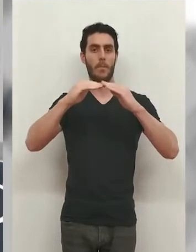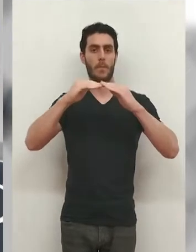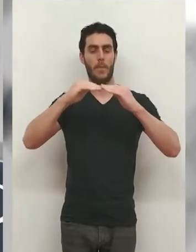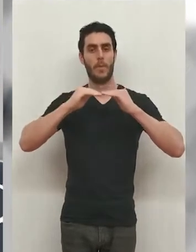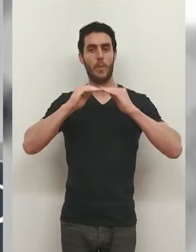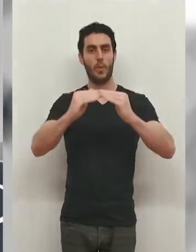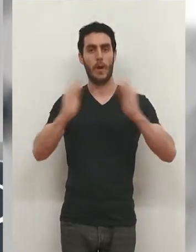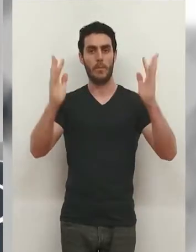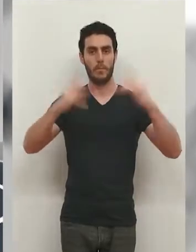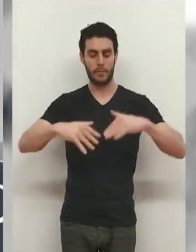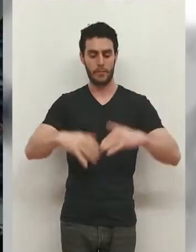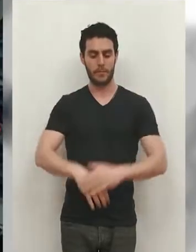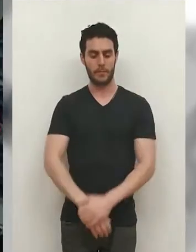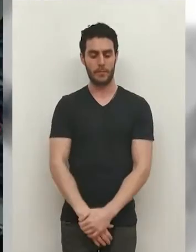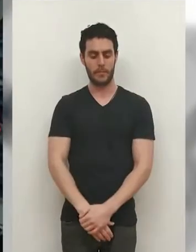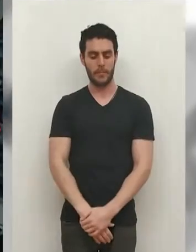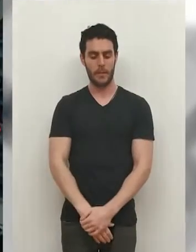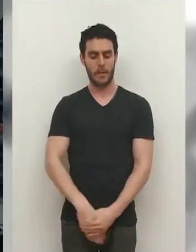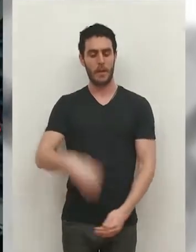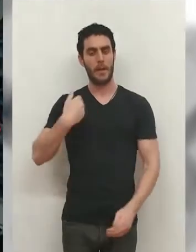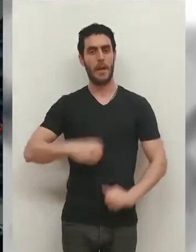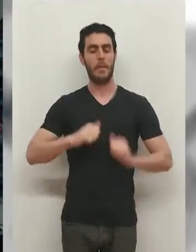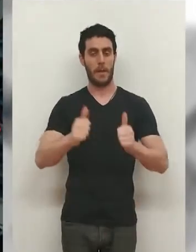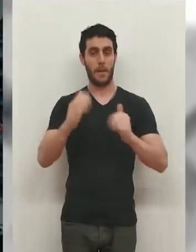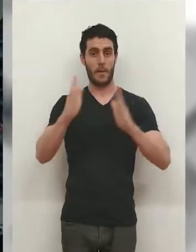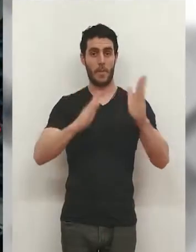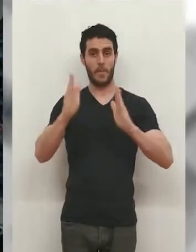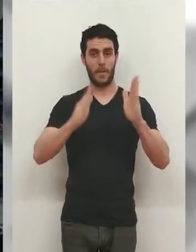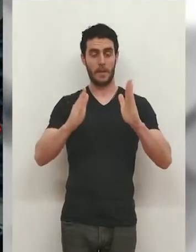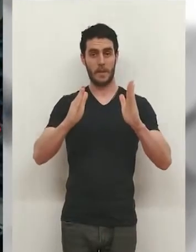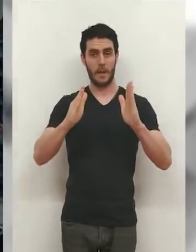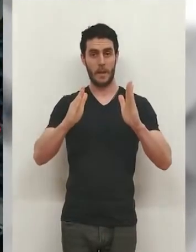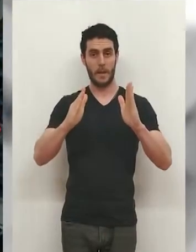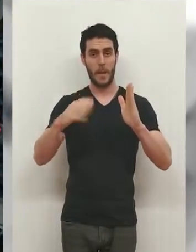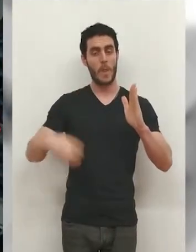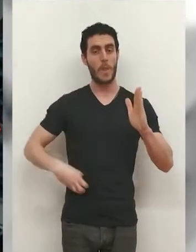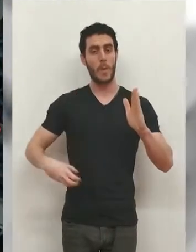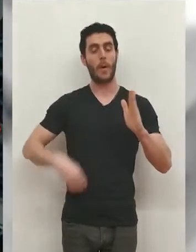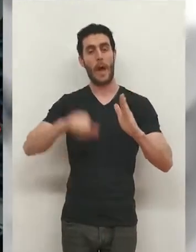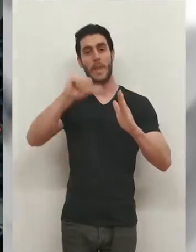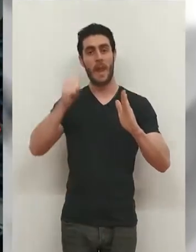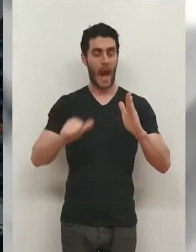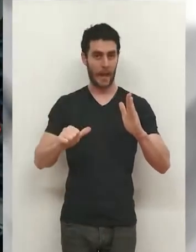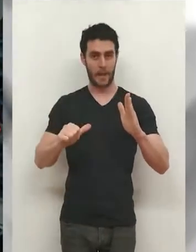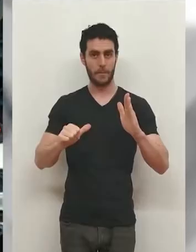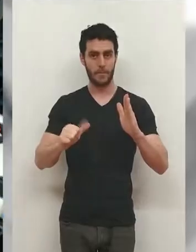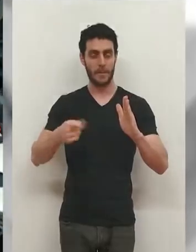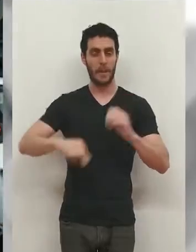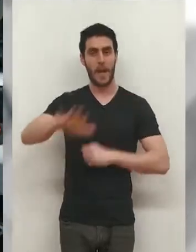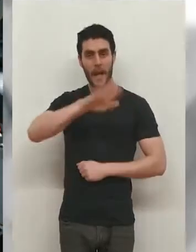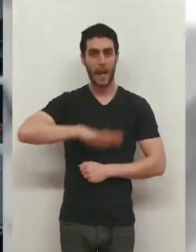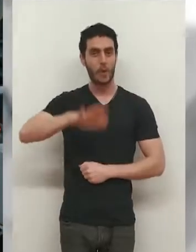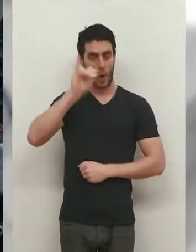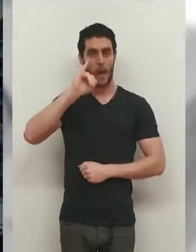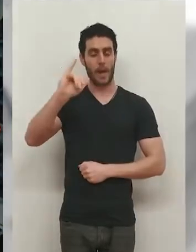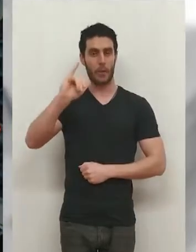con Varadera. Ha empezado la fase en Duques de Nájera coincidiendo con el entorno